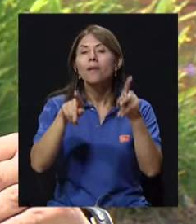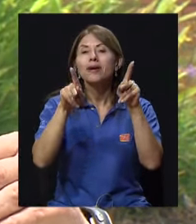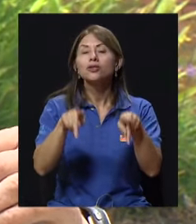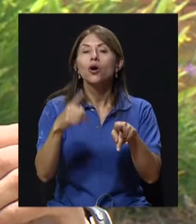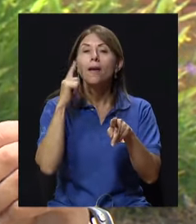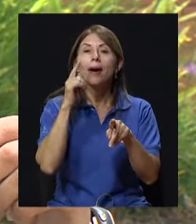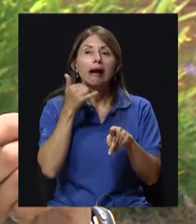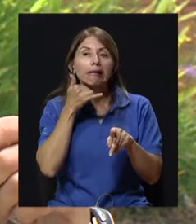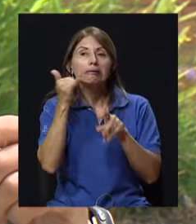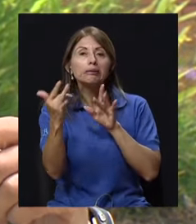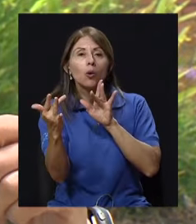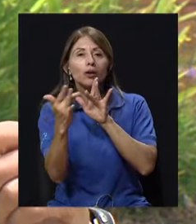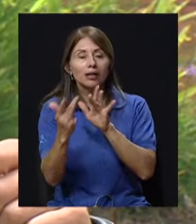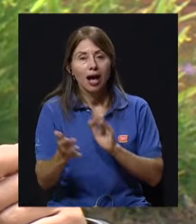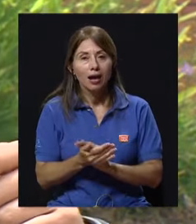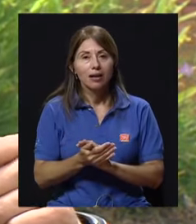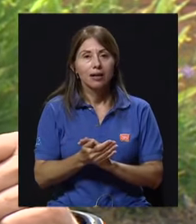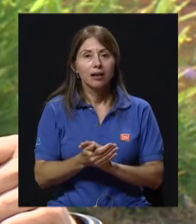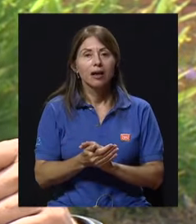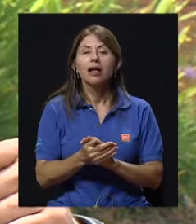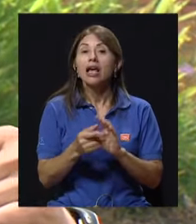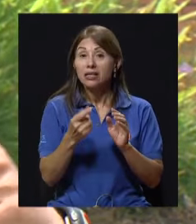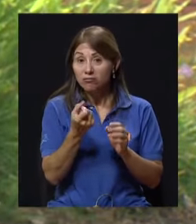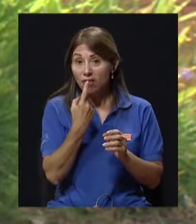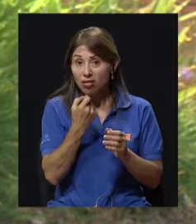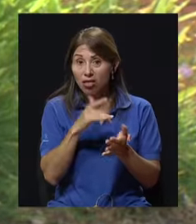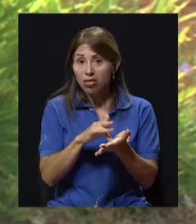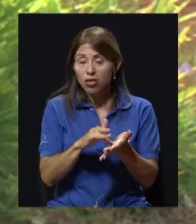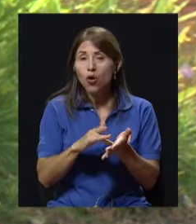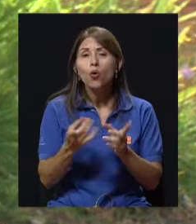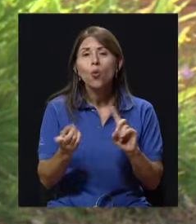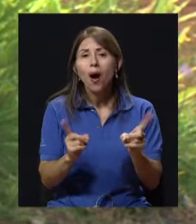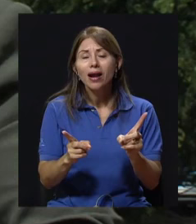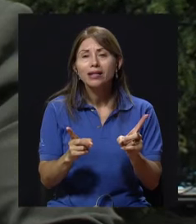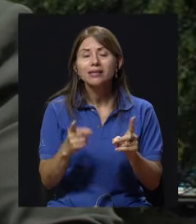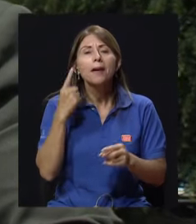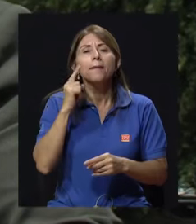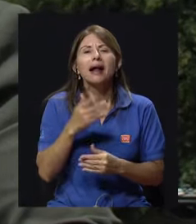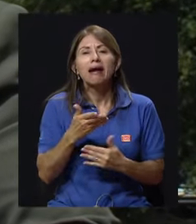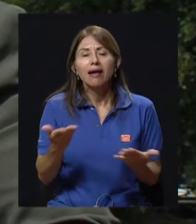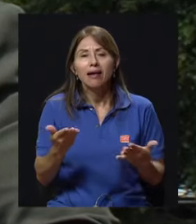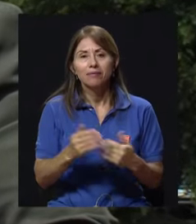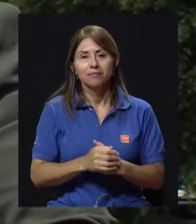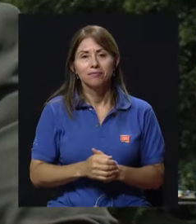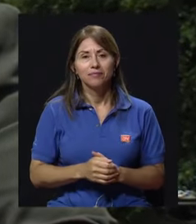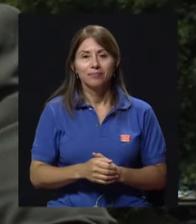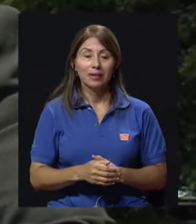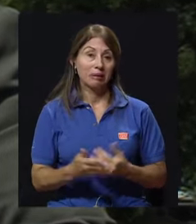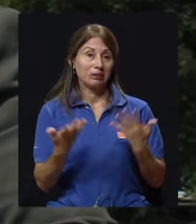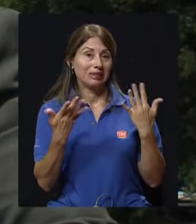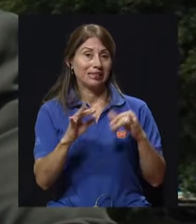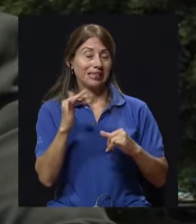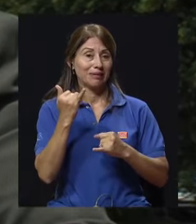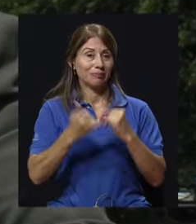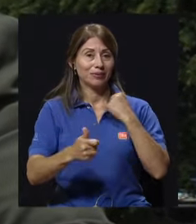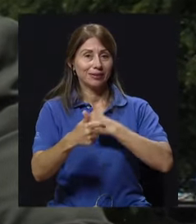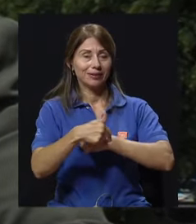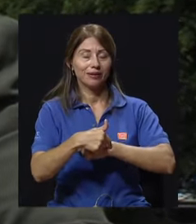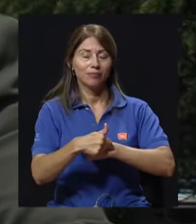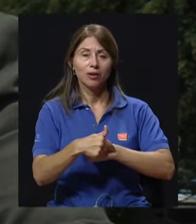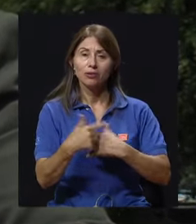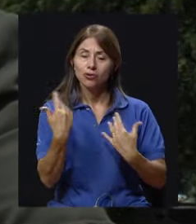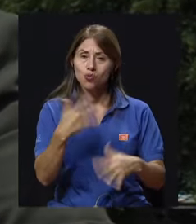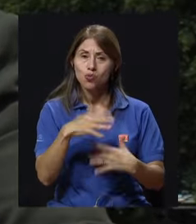padecimientos y los medicamentos que usan y para qué se los recetaron. Bueno, Maribel, bueno, ya el tiempo nos ha ganado. Ha sido muy, muy